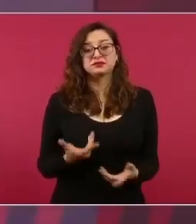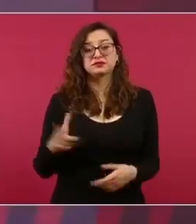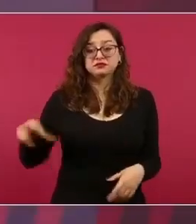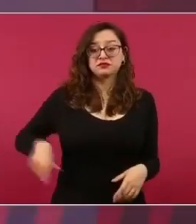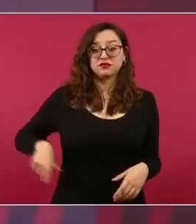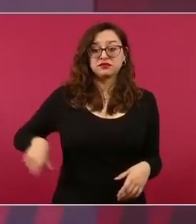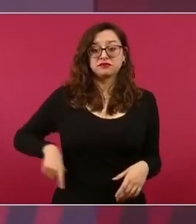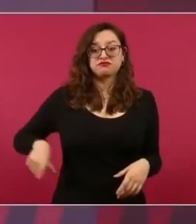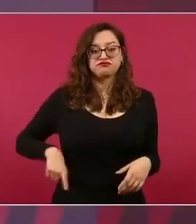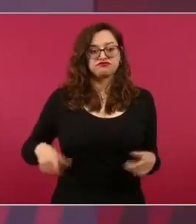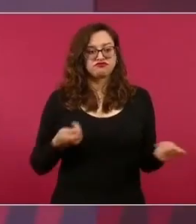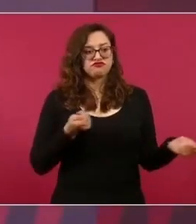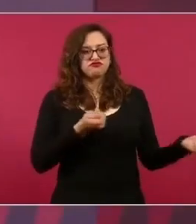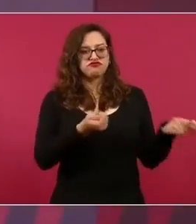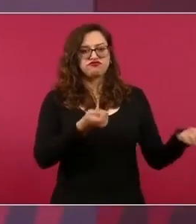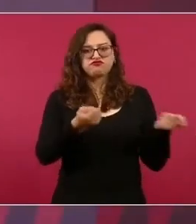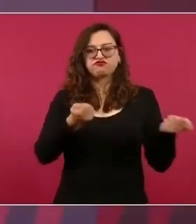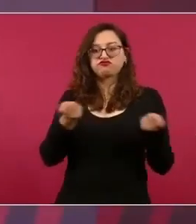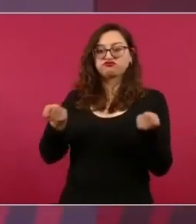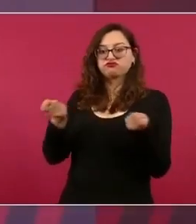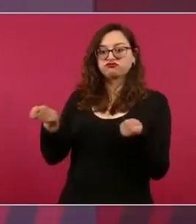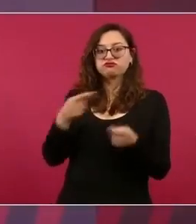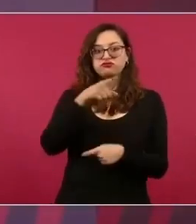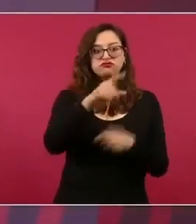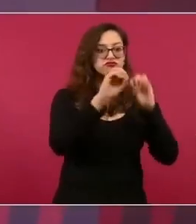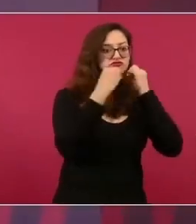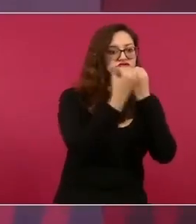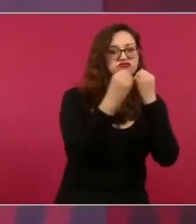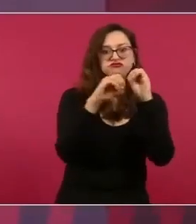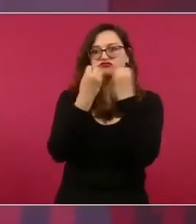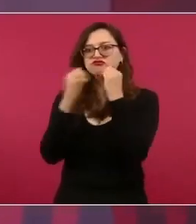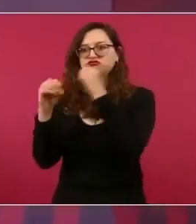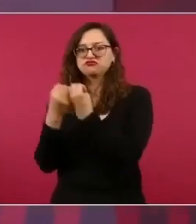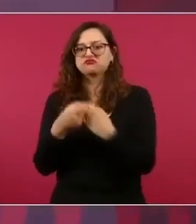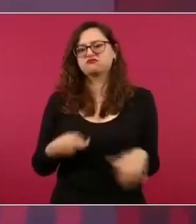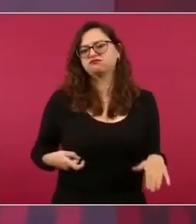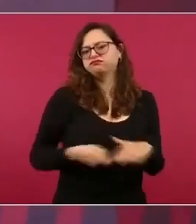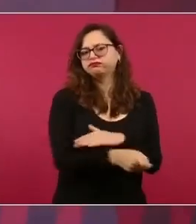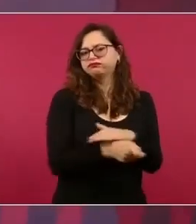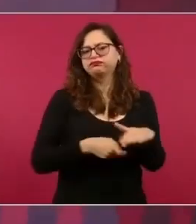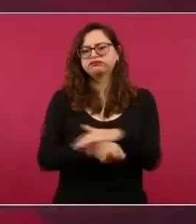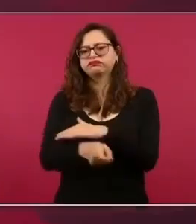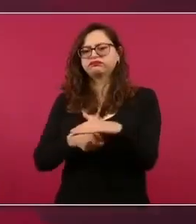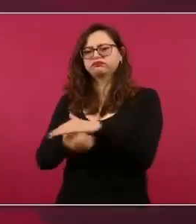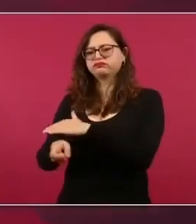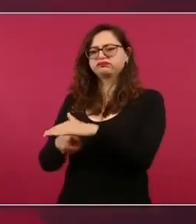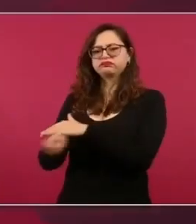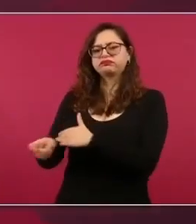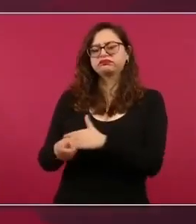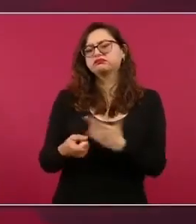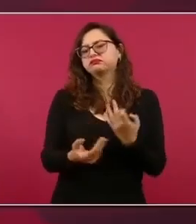México era cooptar, comprar,